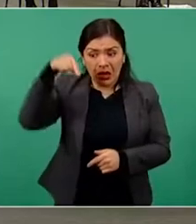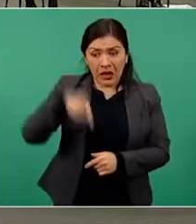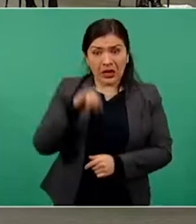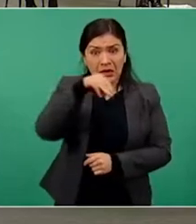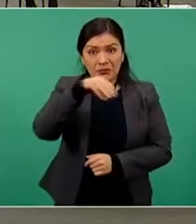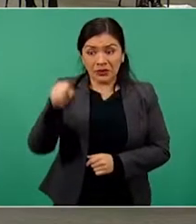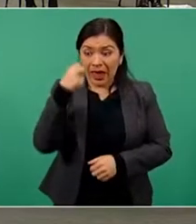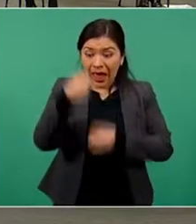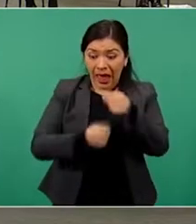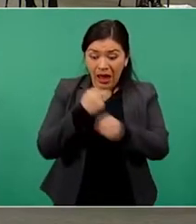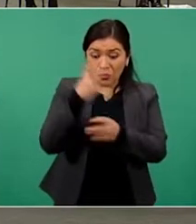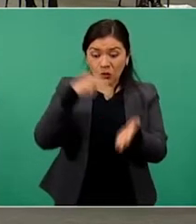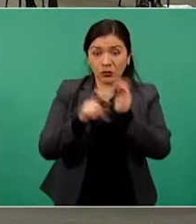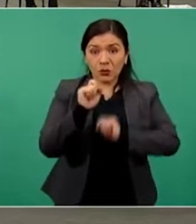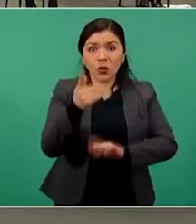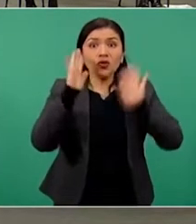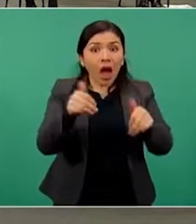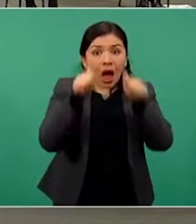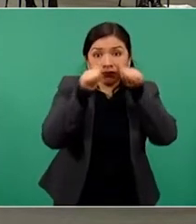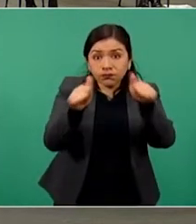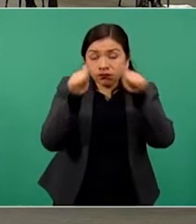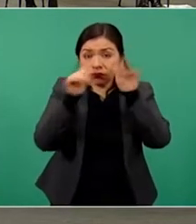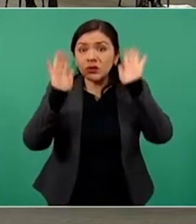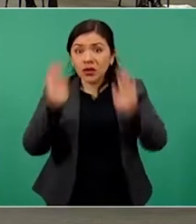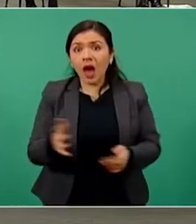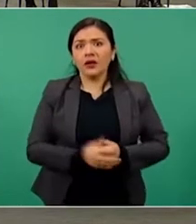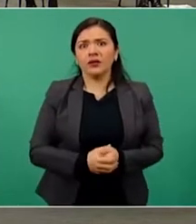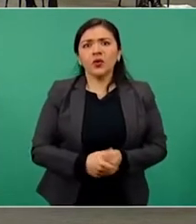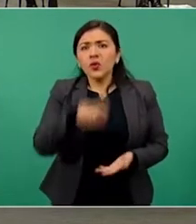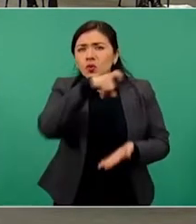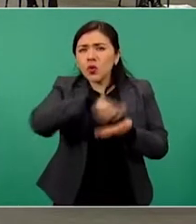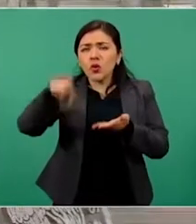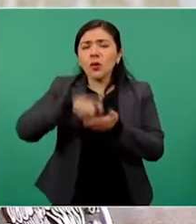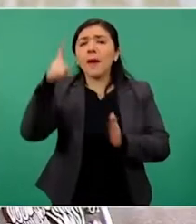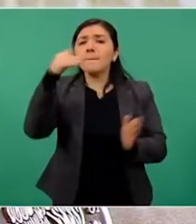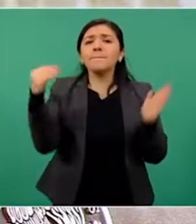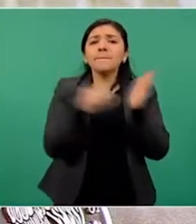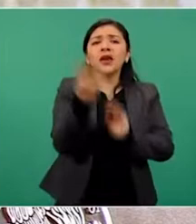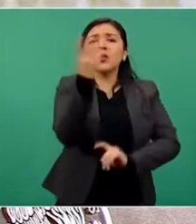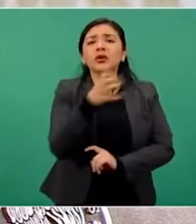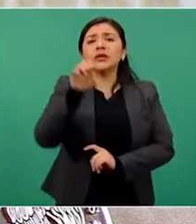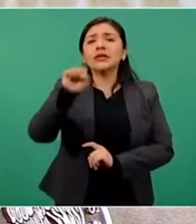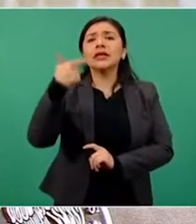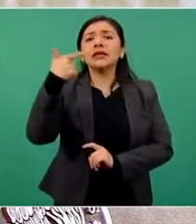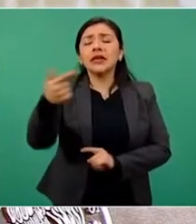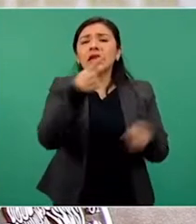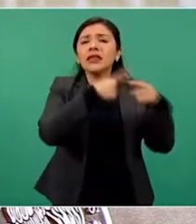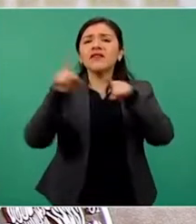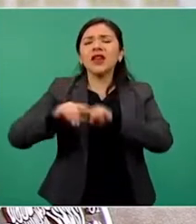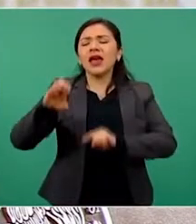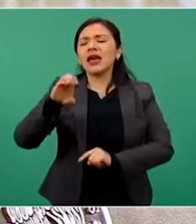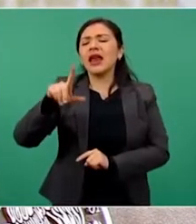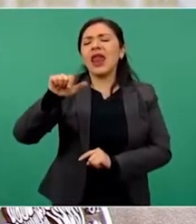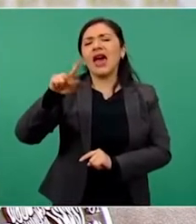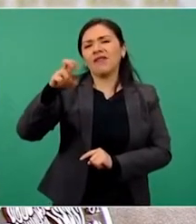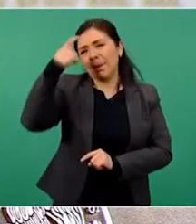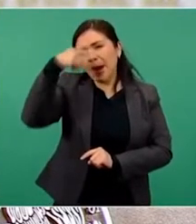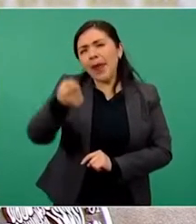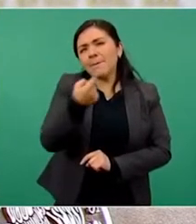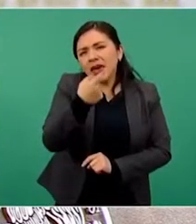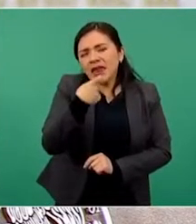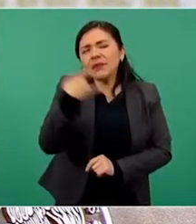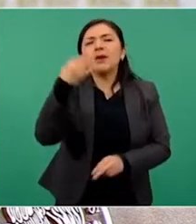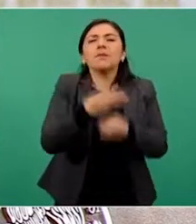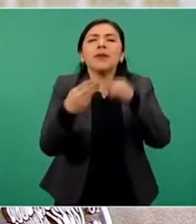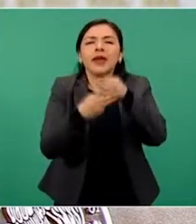instituto, se atendió, perdón, se adjudicaron mil 467 claves de medicamentos y material de